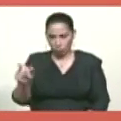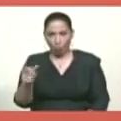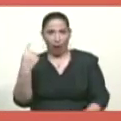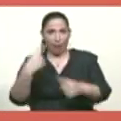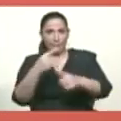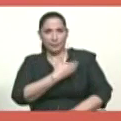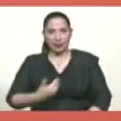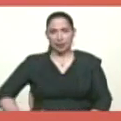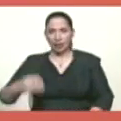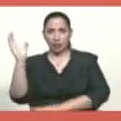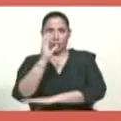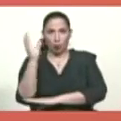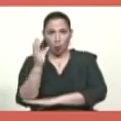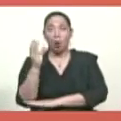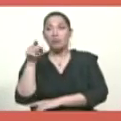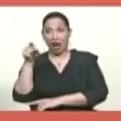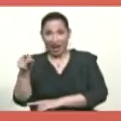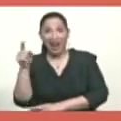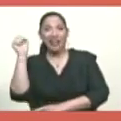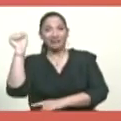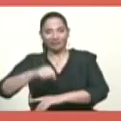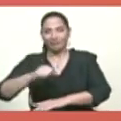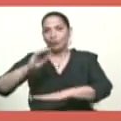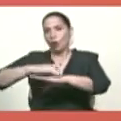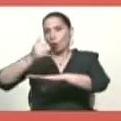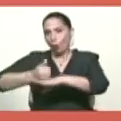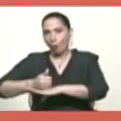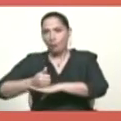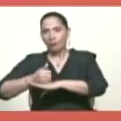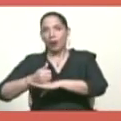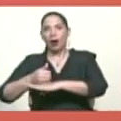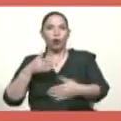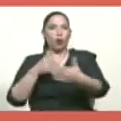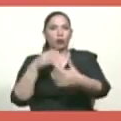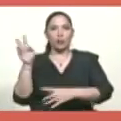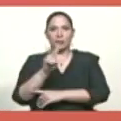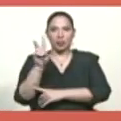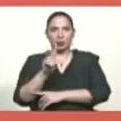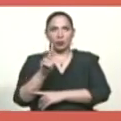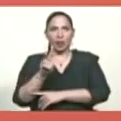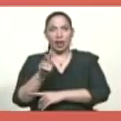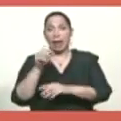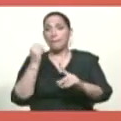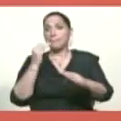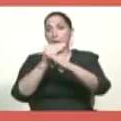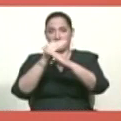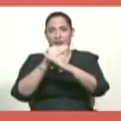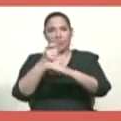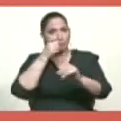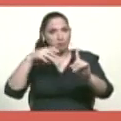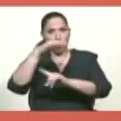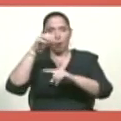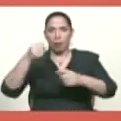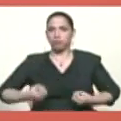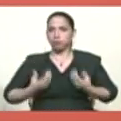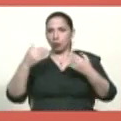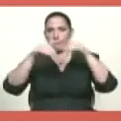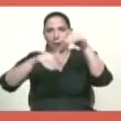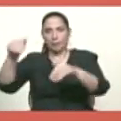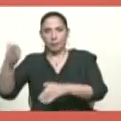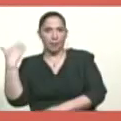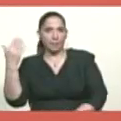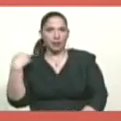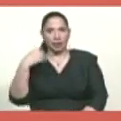agrediendo a la constitución impedir que el pueblo se expresara en las urnas electorales el pasado día